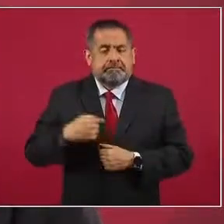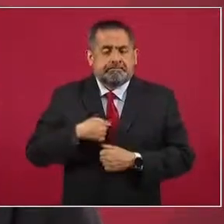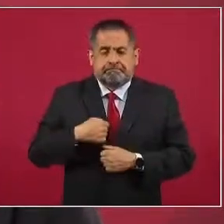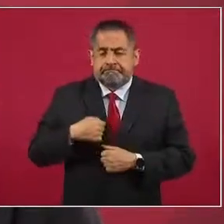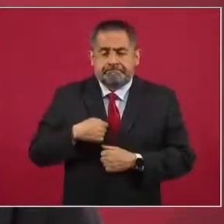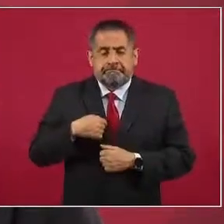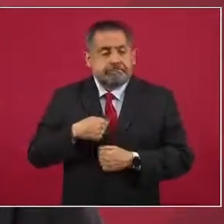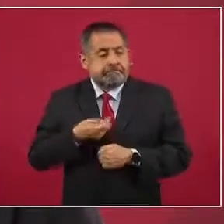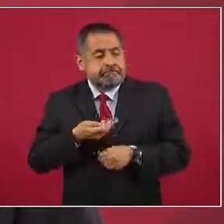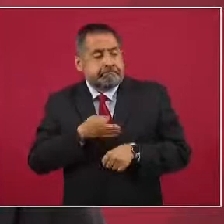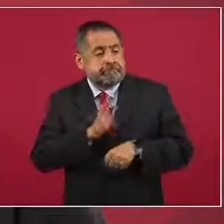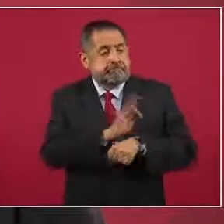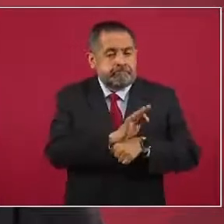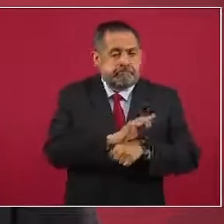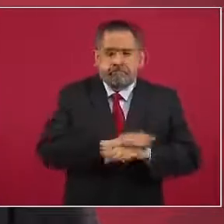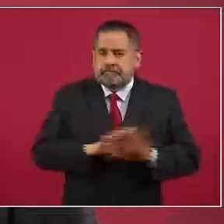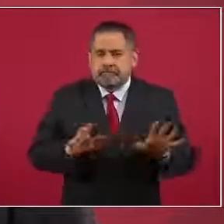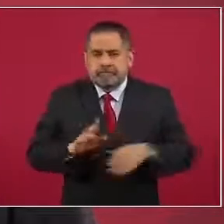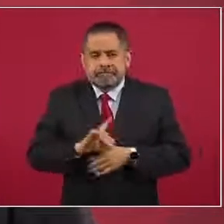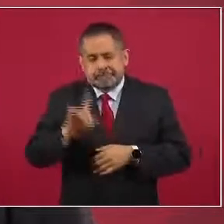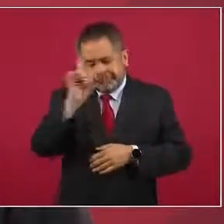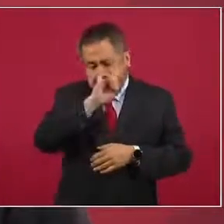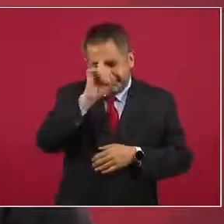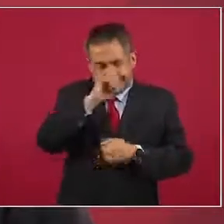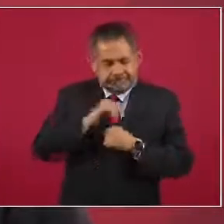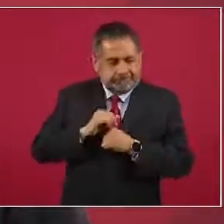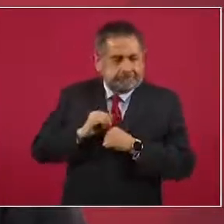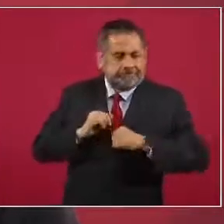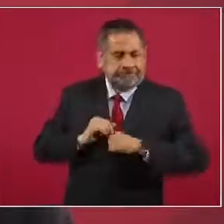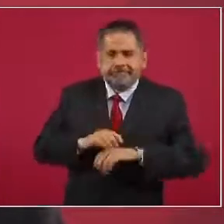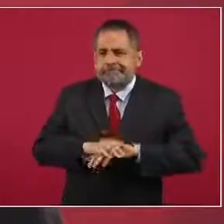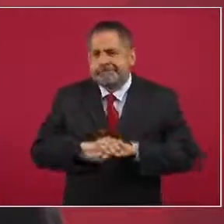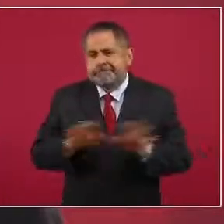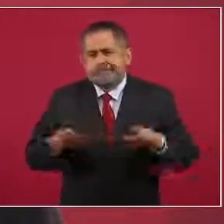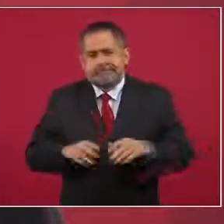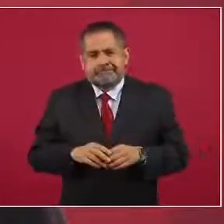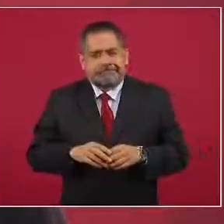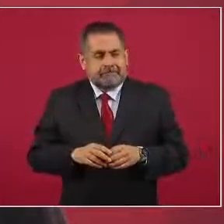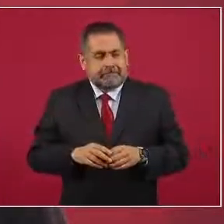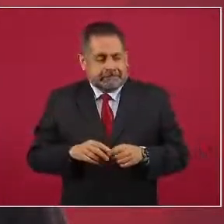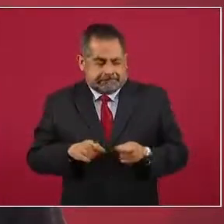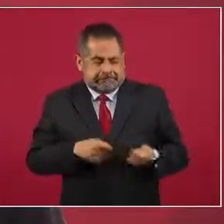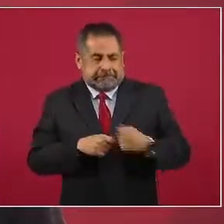recomiendo a nadie, no hay influyentismo